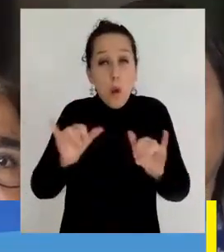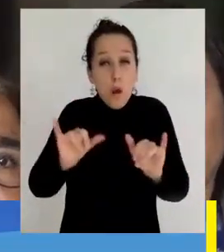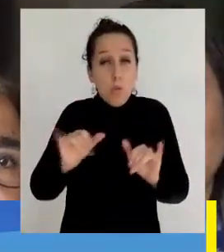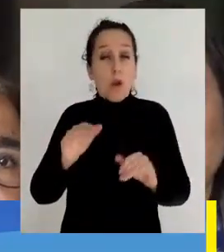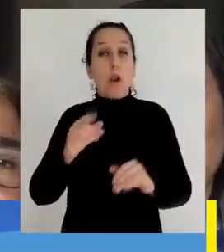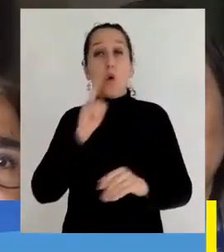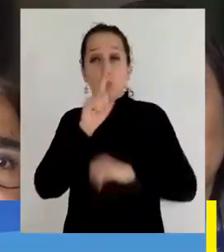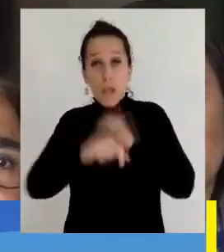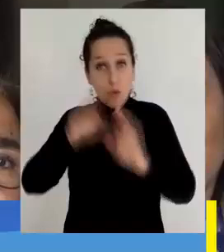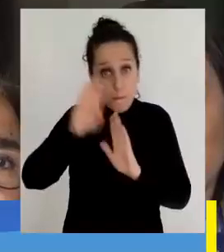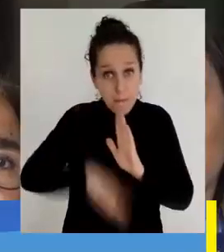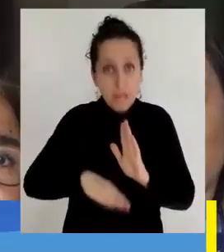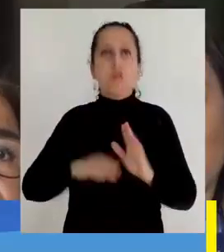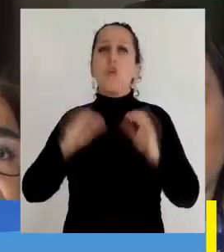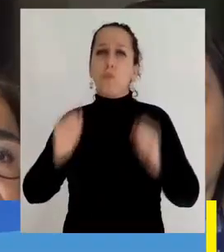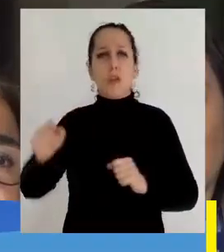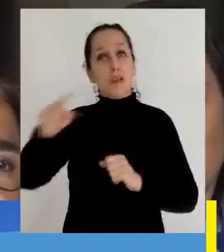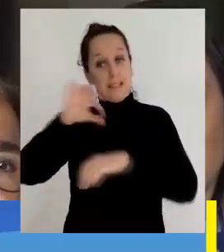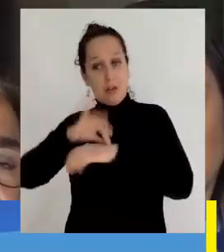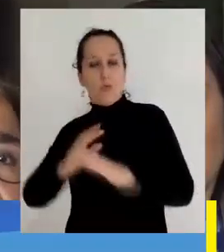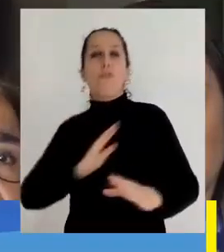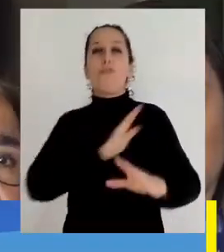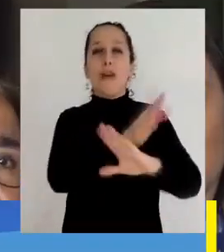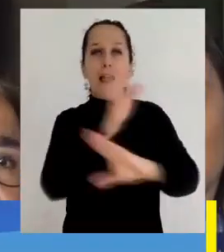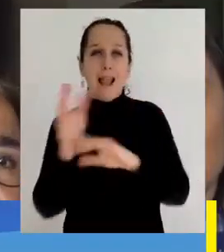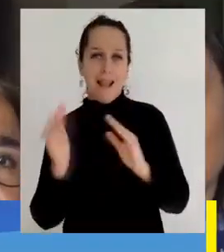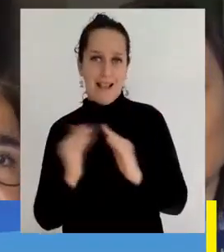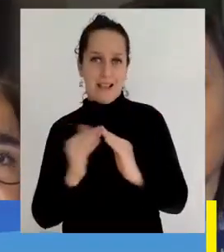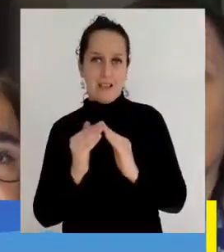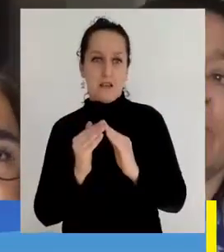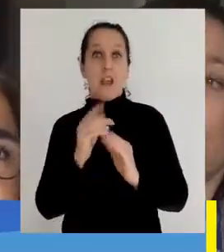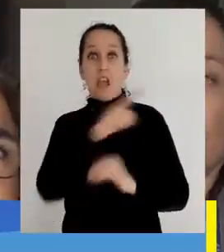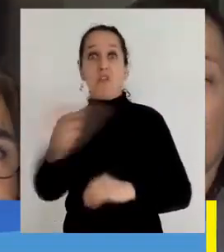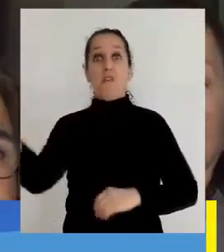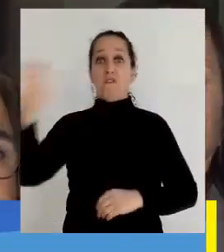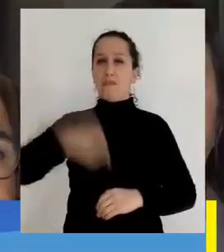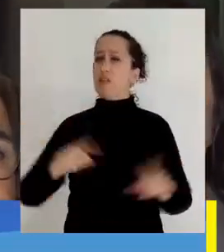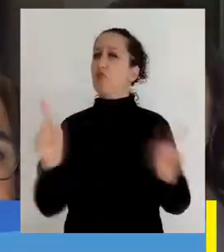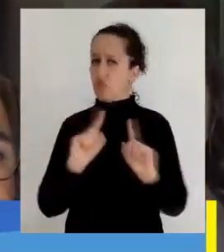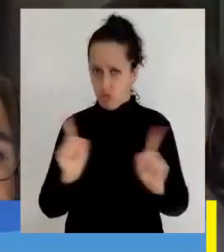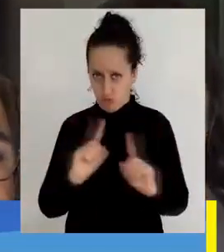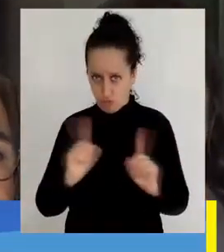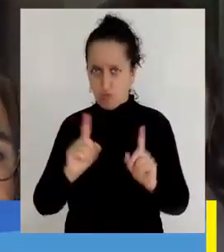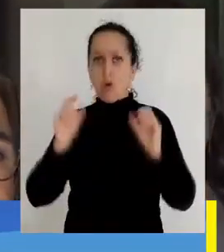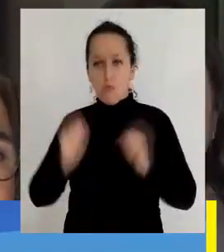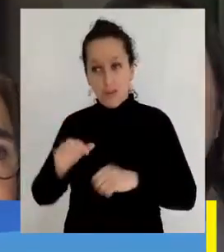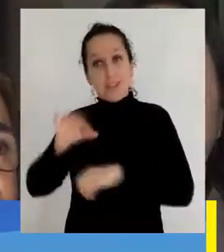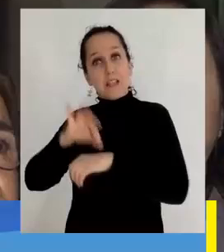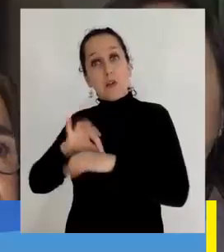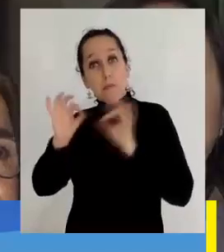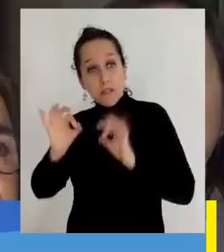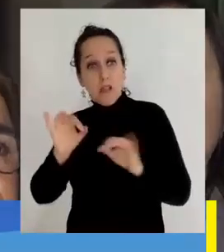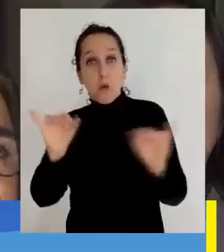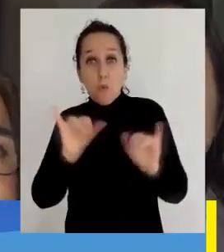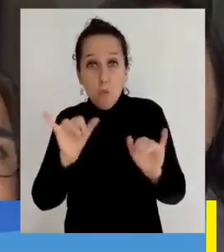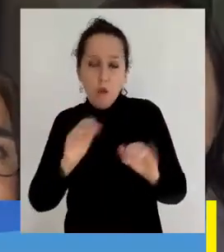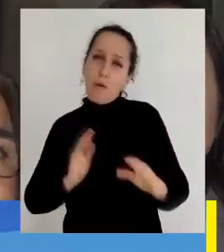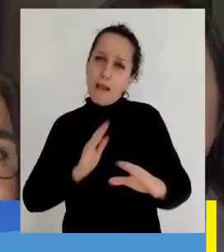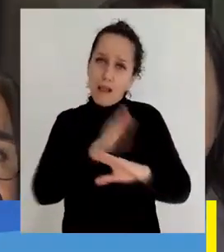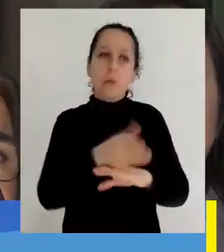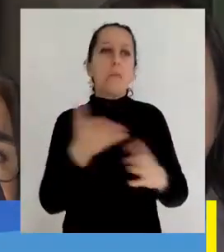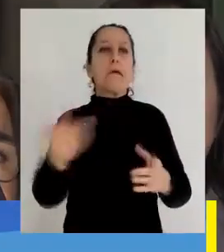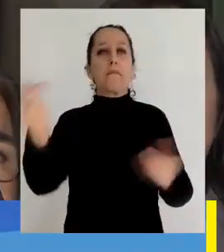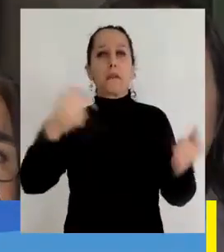de un año, visitas domiciliarias, que evita que esas personas, junto con sus padres, vengan a alguno de nuestros ZEFAM y así no